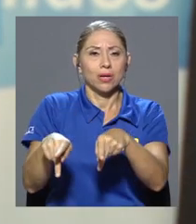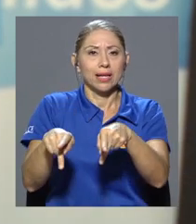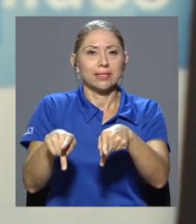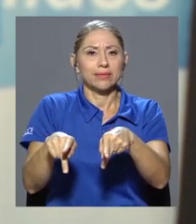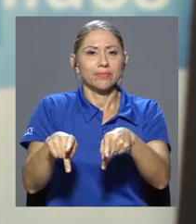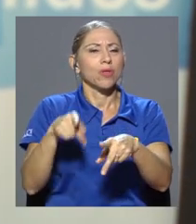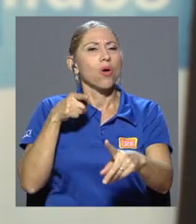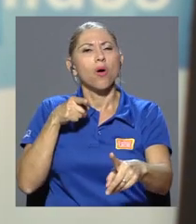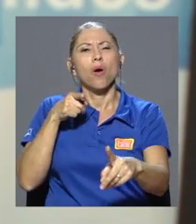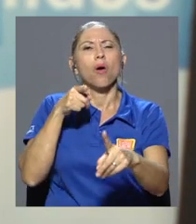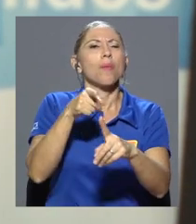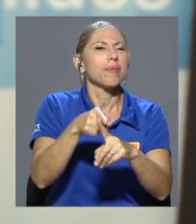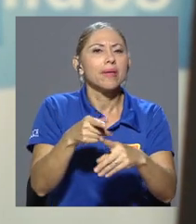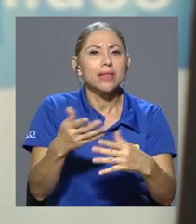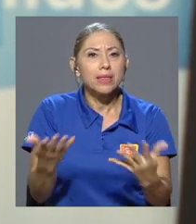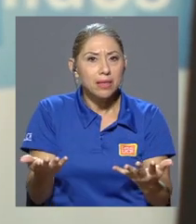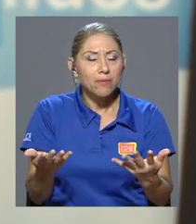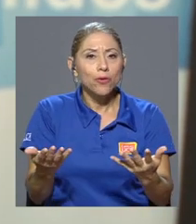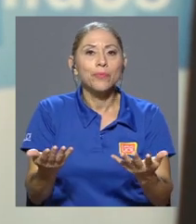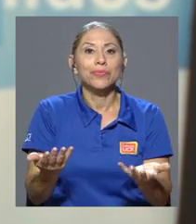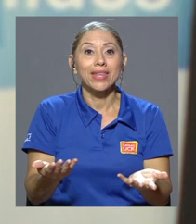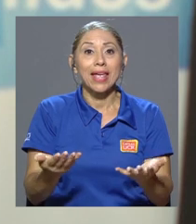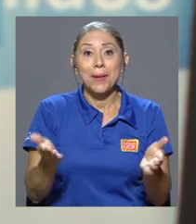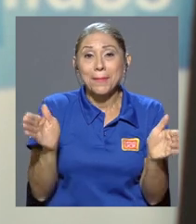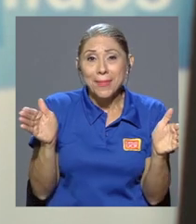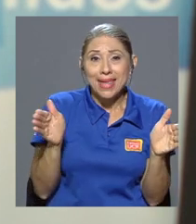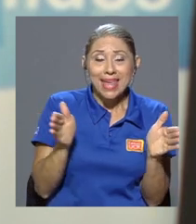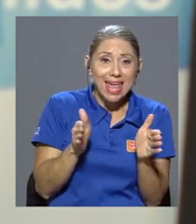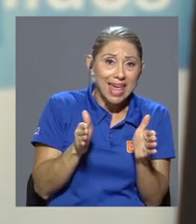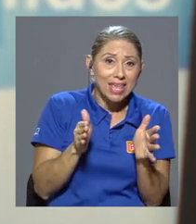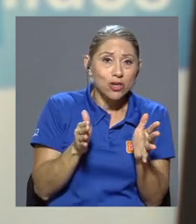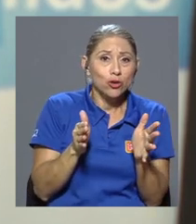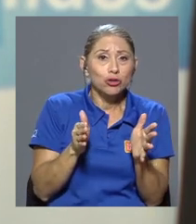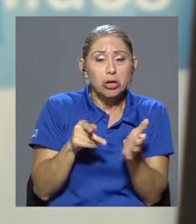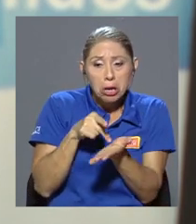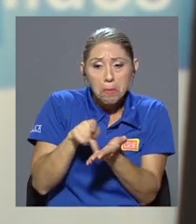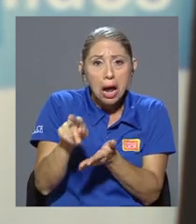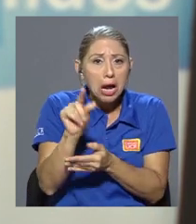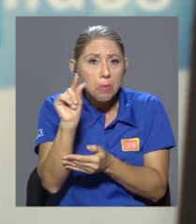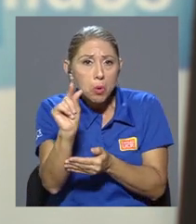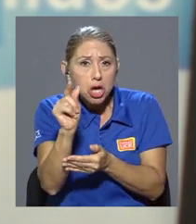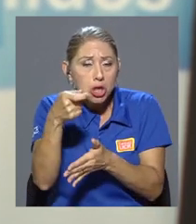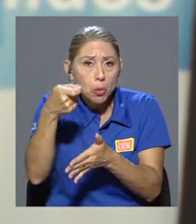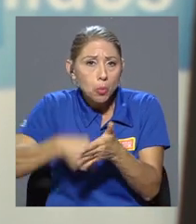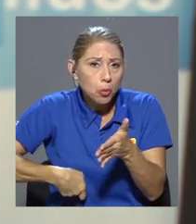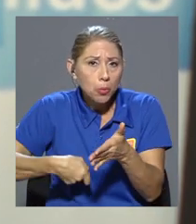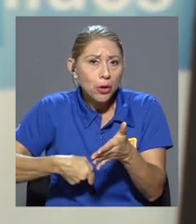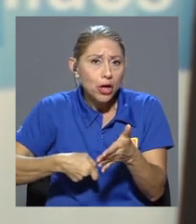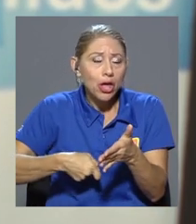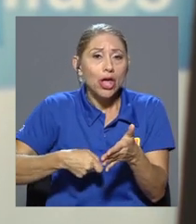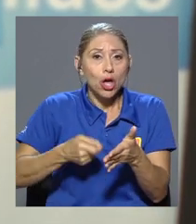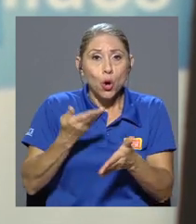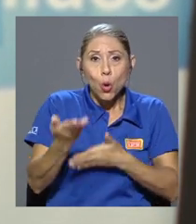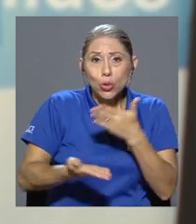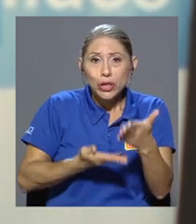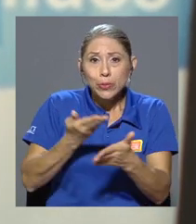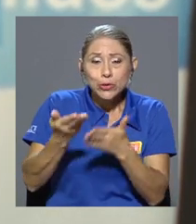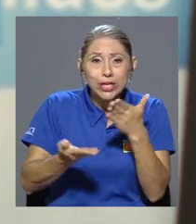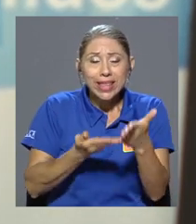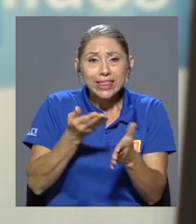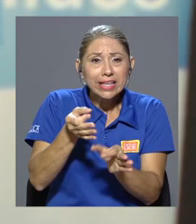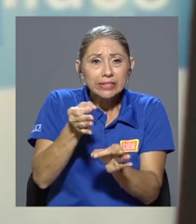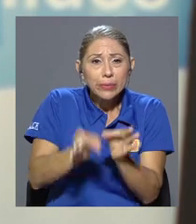objeto de compulsar a los pequeños de baja renta, pequeños contribuyentes, a que ellos